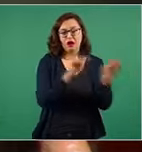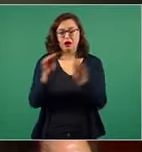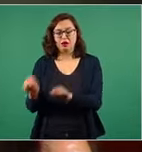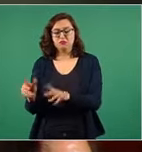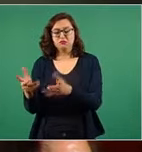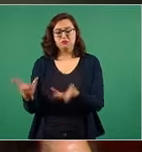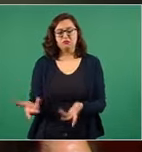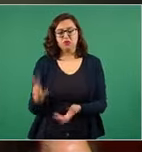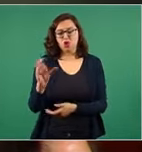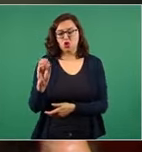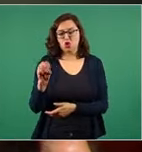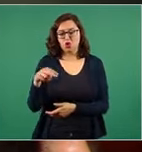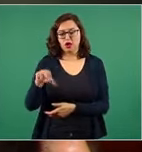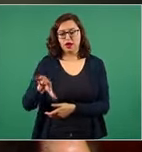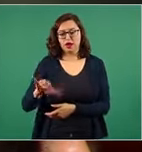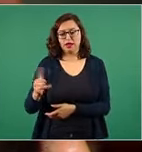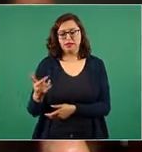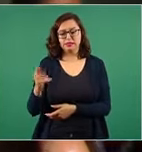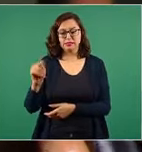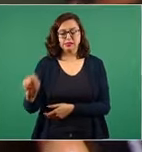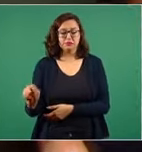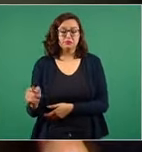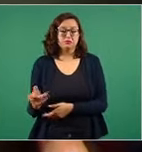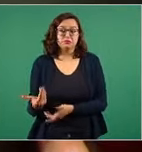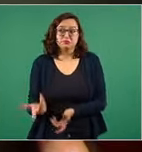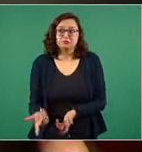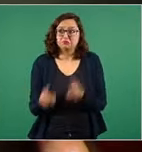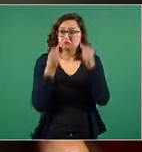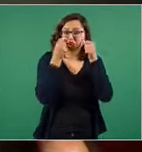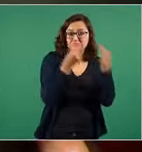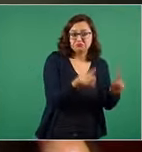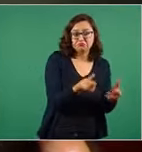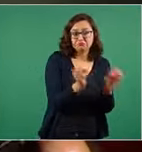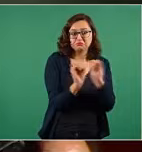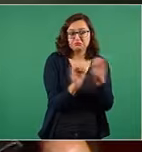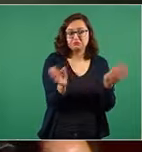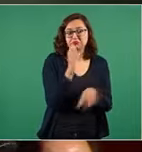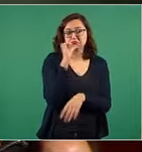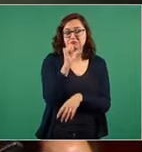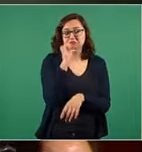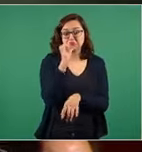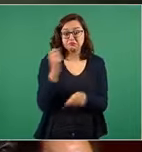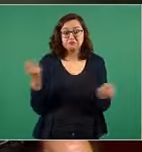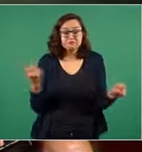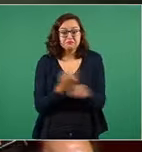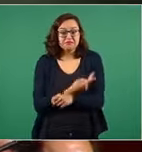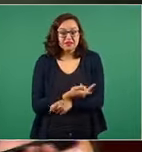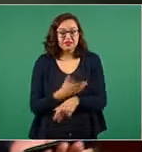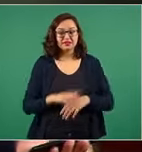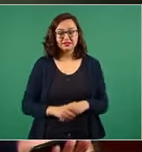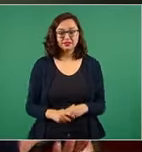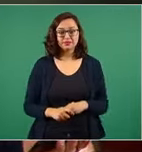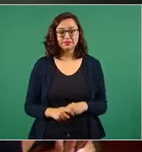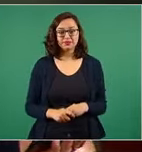México. La situación no se resuelve, presidente. Yo quisiera que los desengañara a los